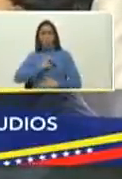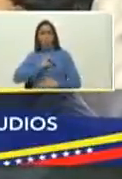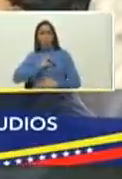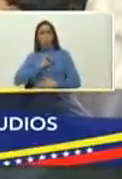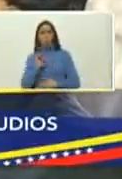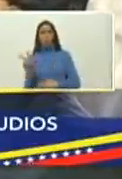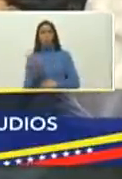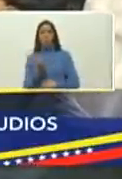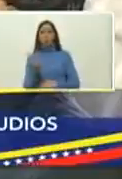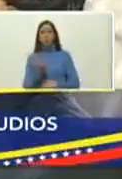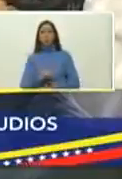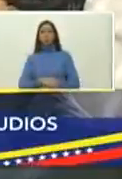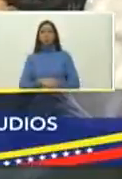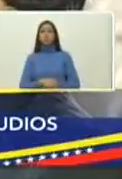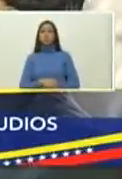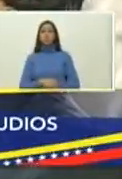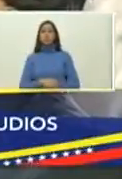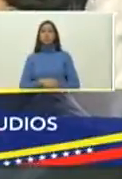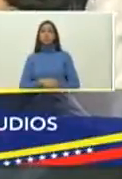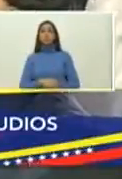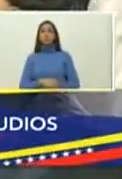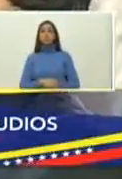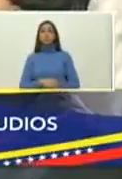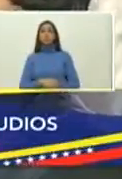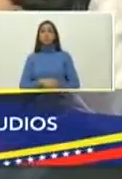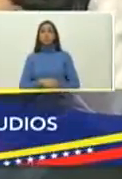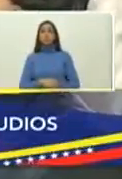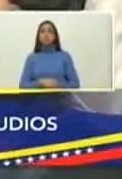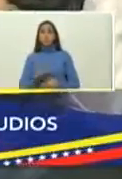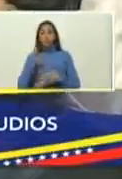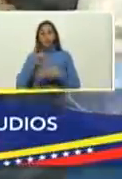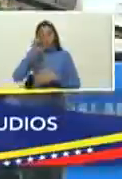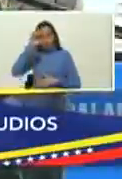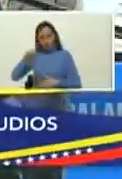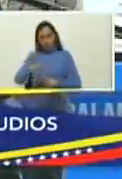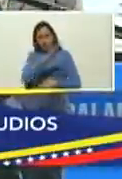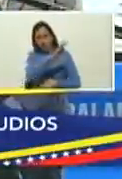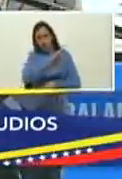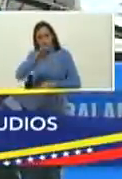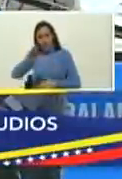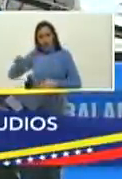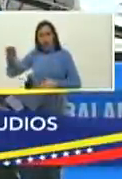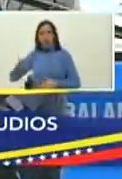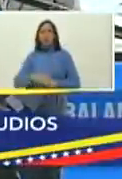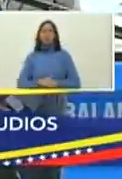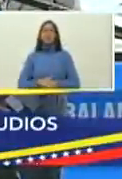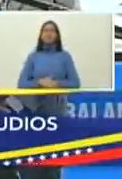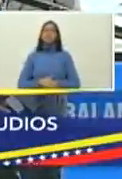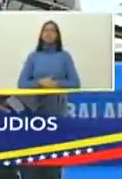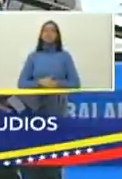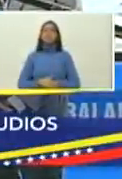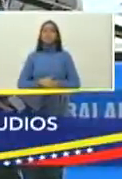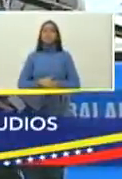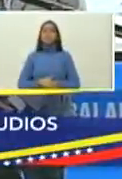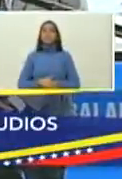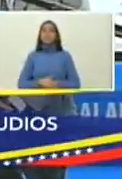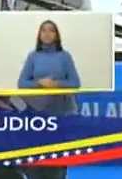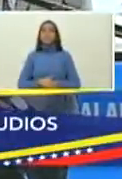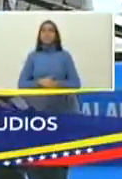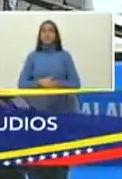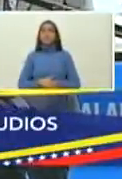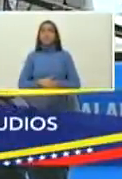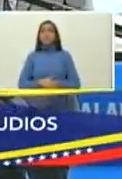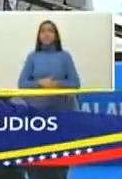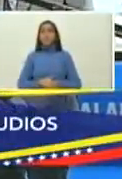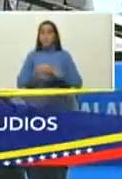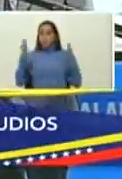nuestra identidad venezolana latinoamericana caribeña nuestra identidad suramericana y